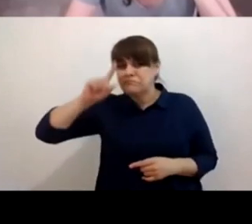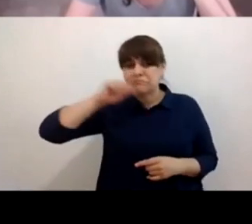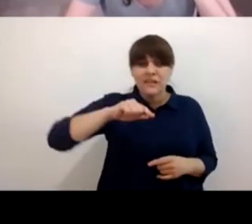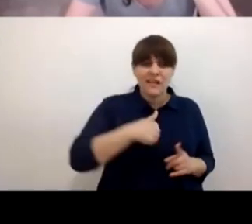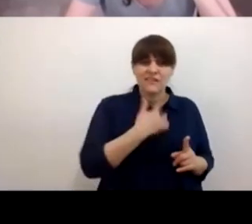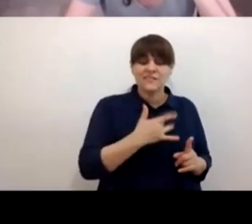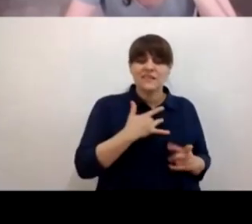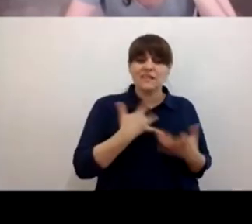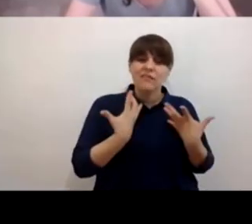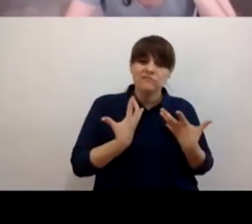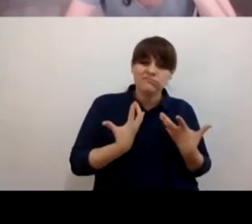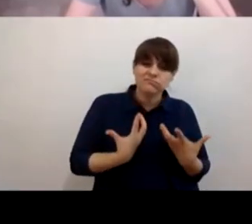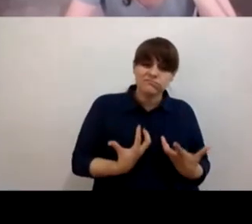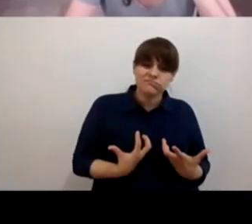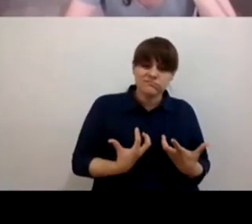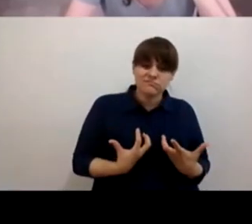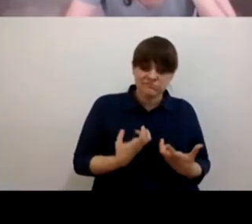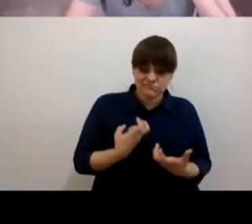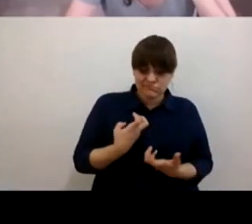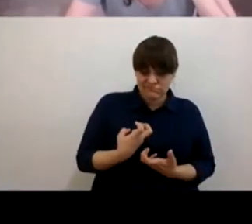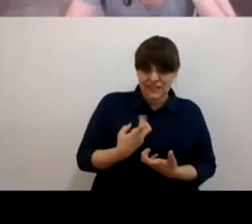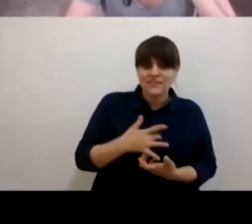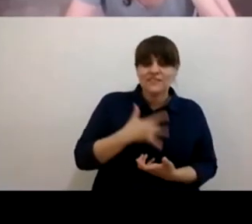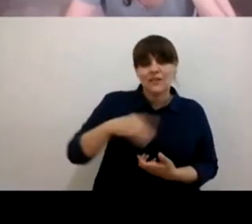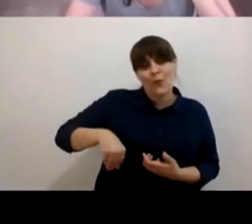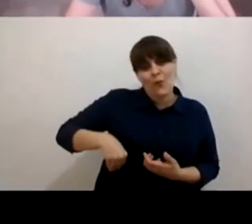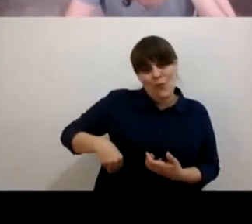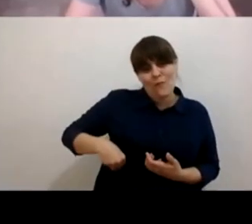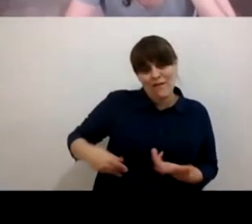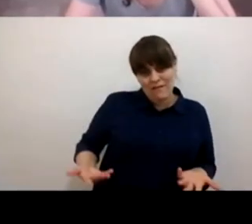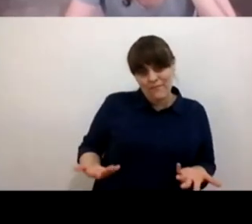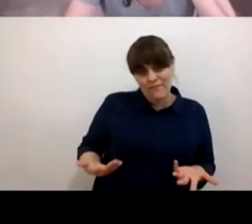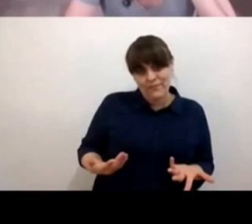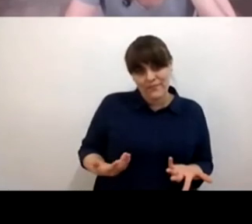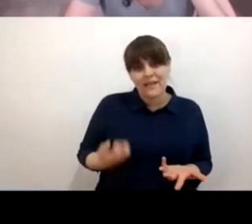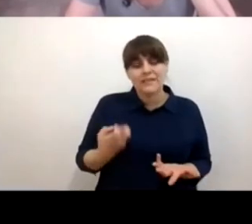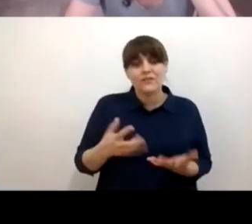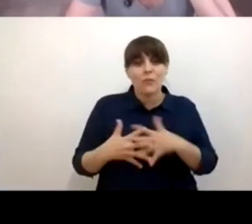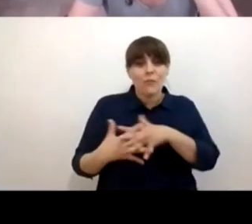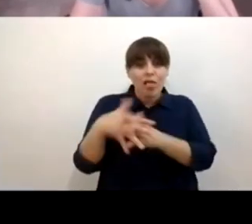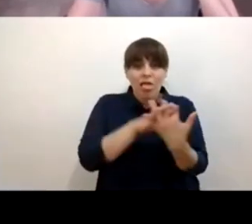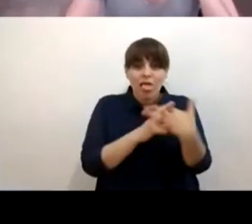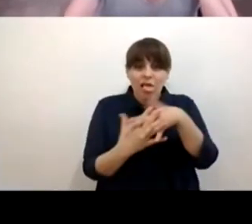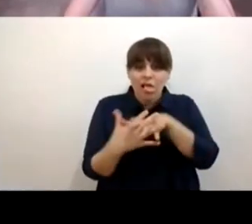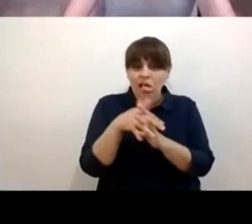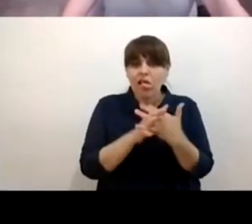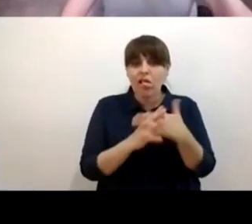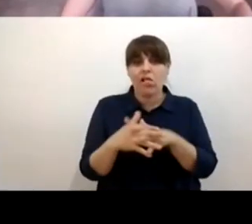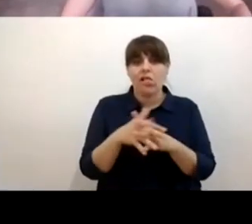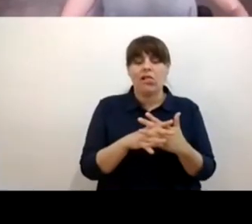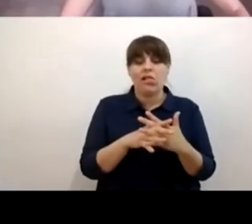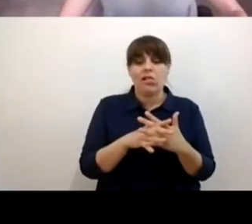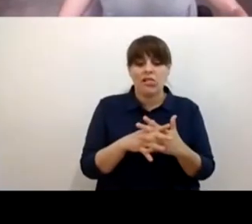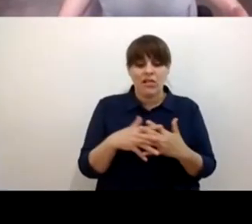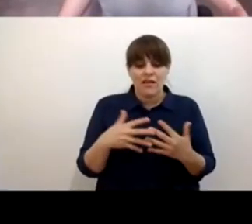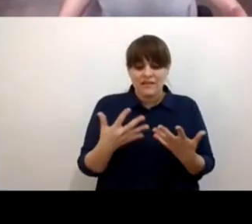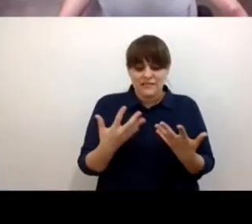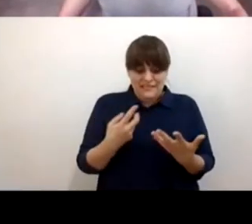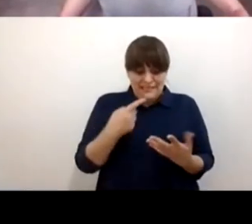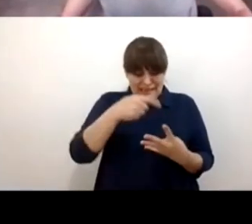en esta parte es este cóctel que no es verdaderamente el más encantador que tenemos